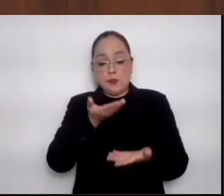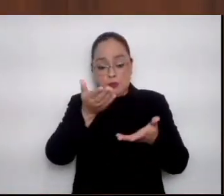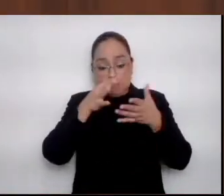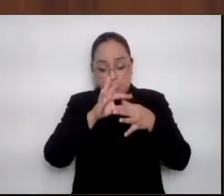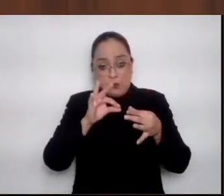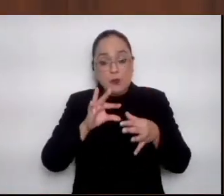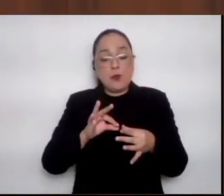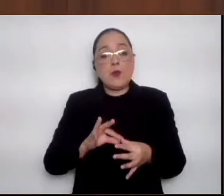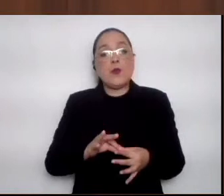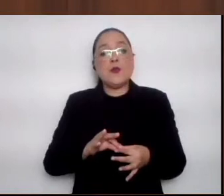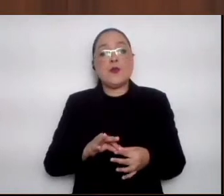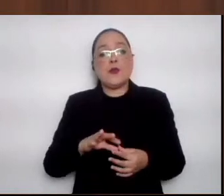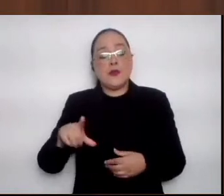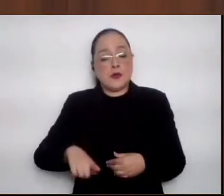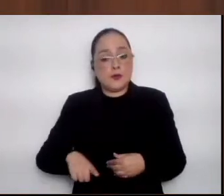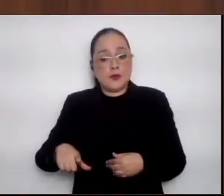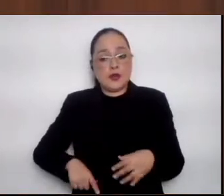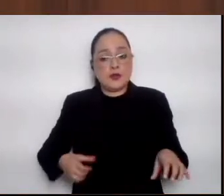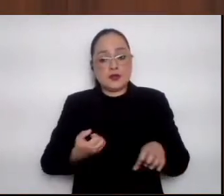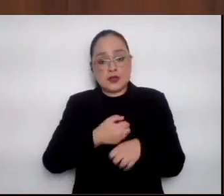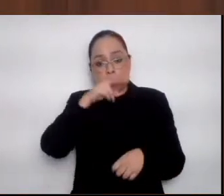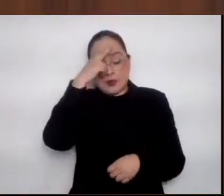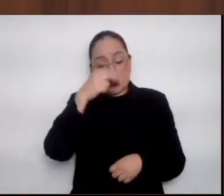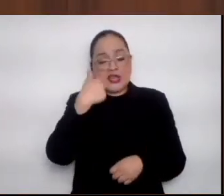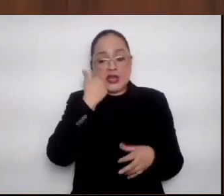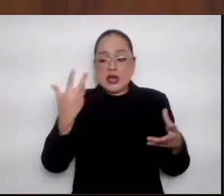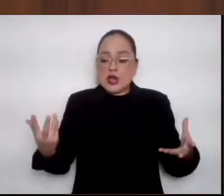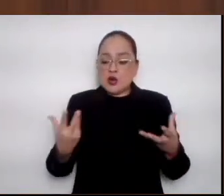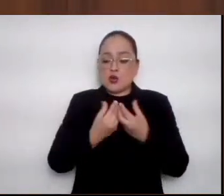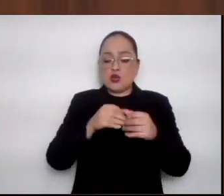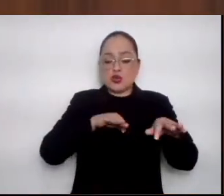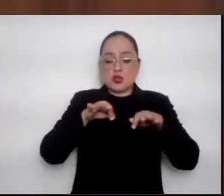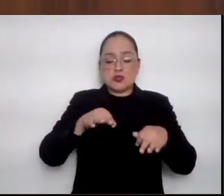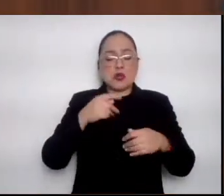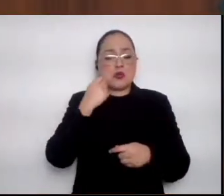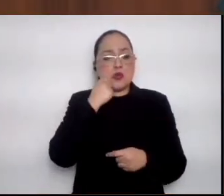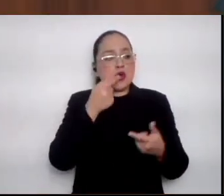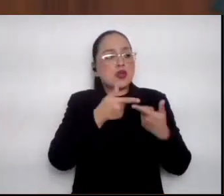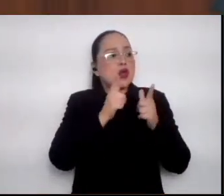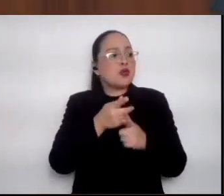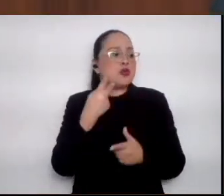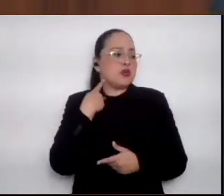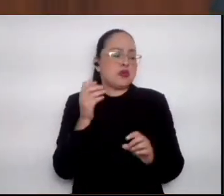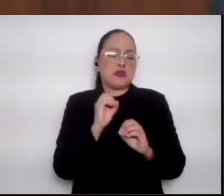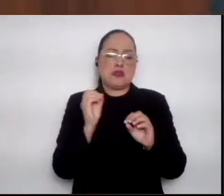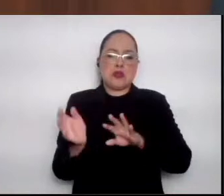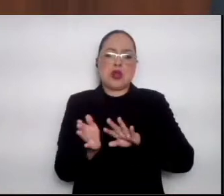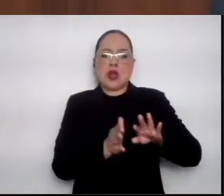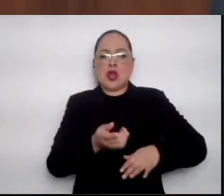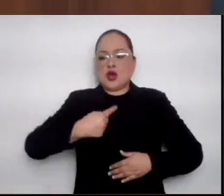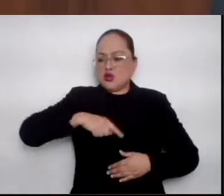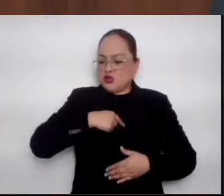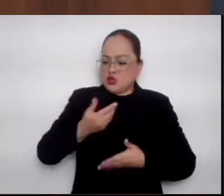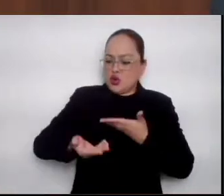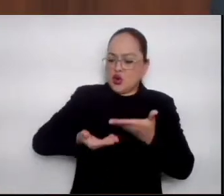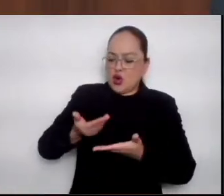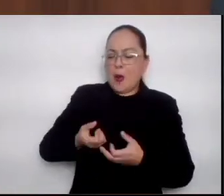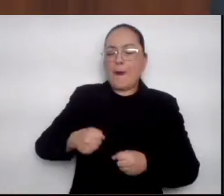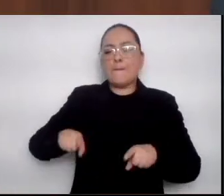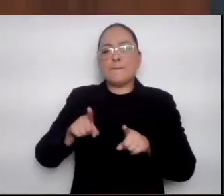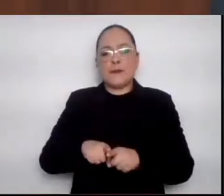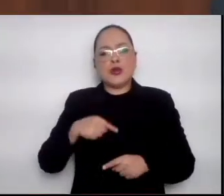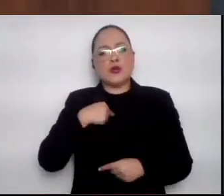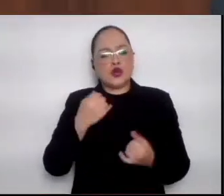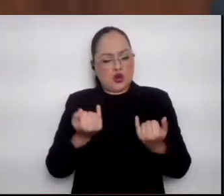convicción del gobierno del Estado, sumar voluntades sin diferencias de ningún tipo, nos ponemos a sus órdenes como siempre ha sido y así se lo transmití en mi